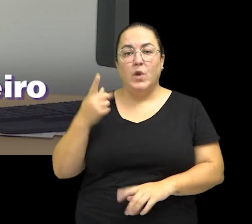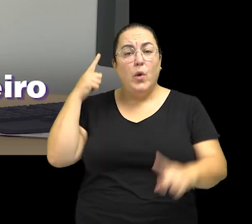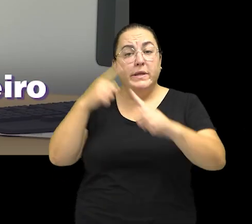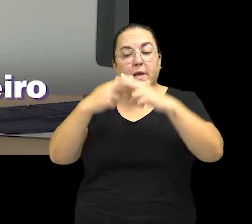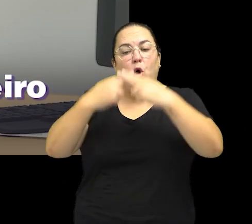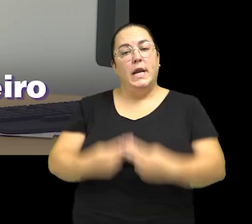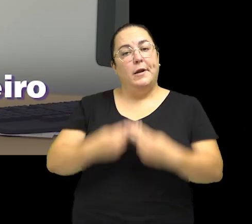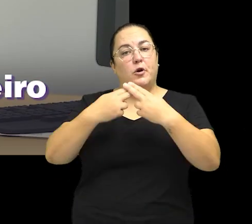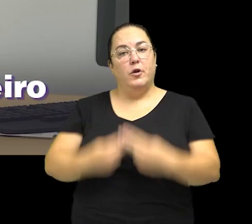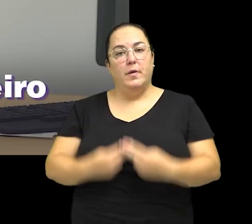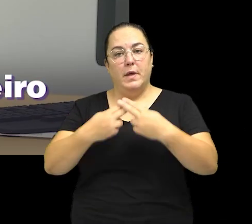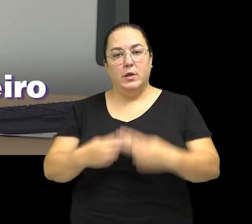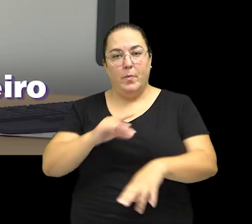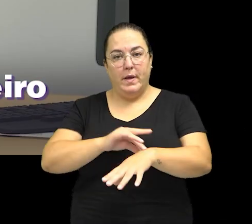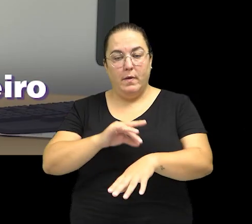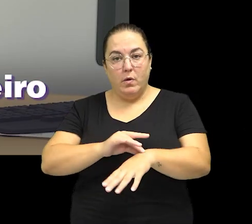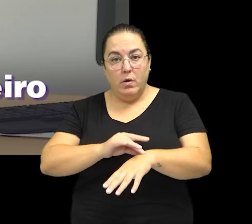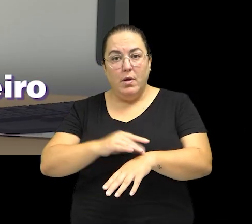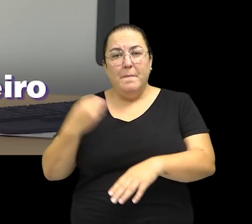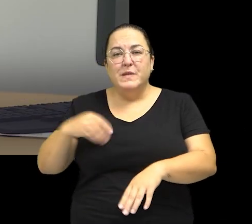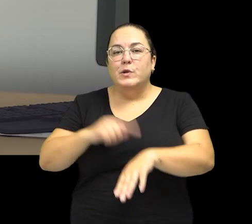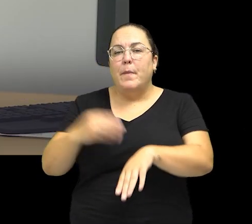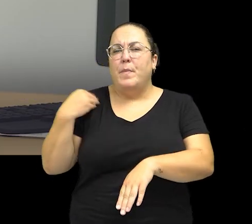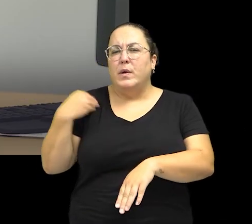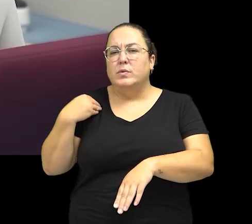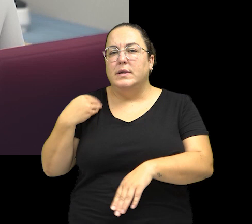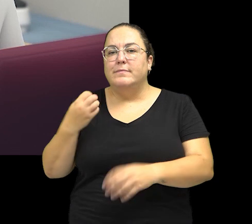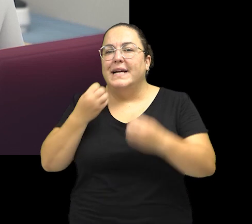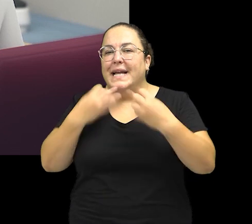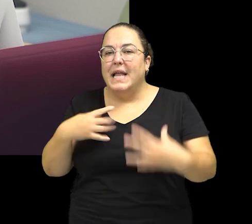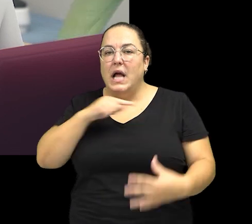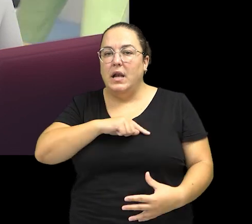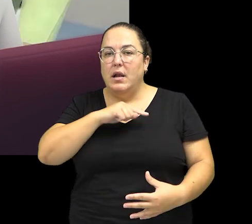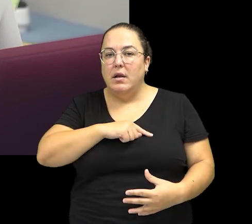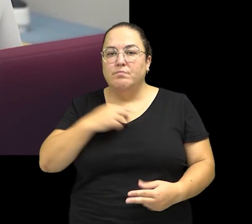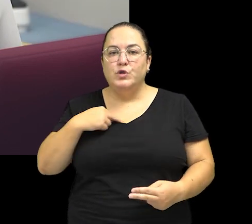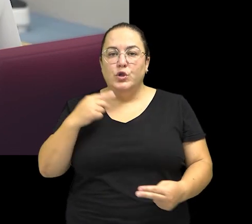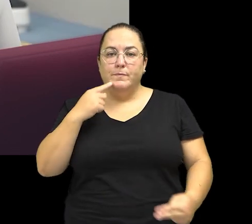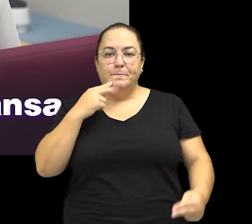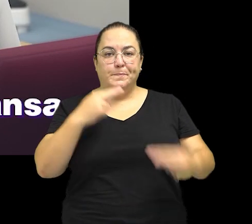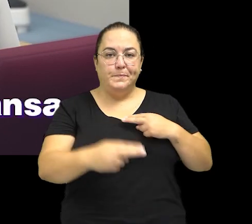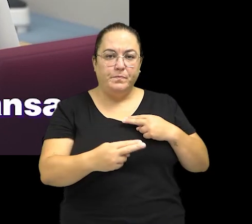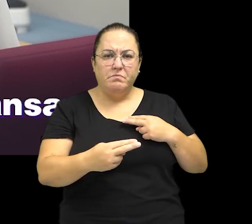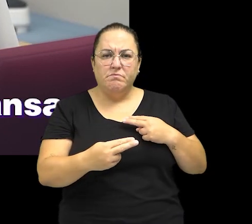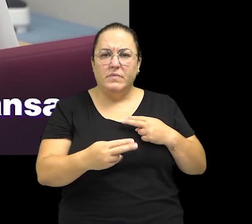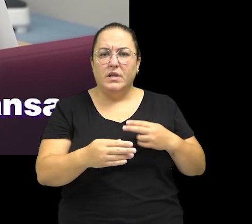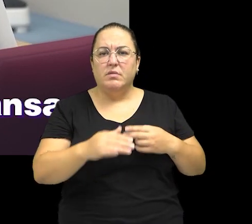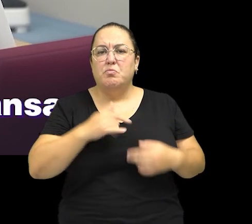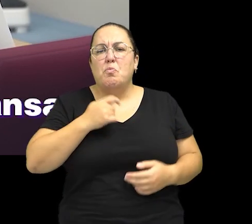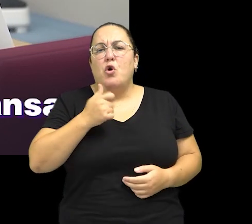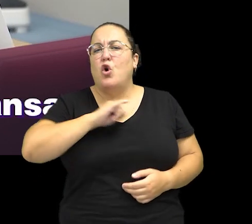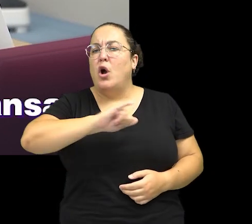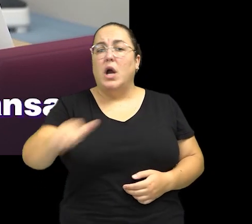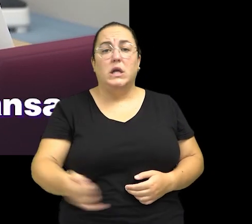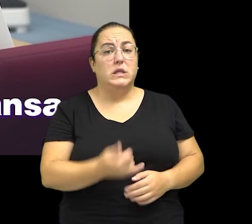enfermeiro para facerme un recoñecemento mentres me preguntan polo meu estado de ánimo. Dixenlles que